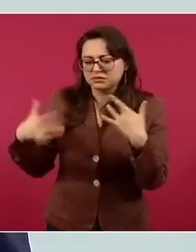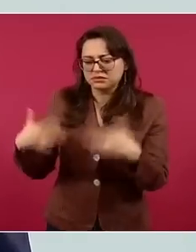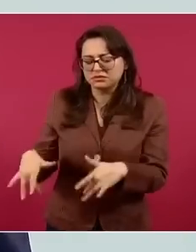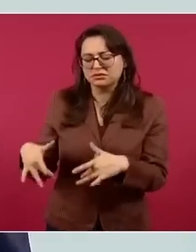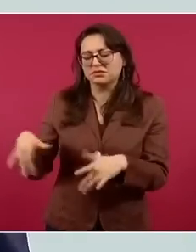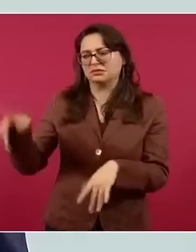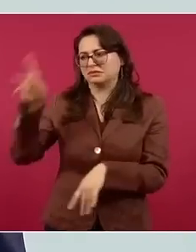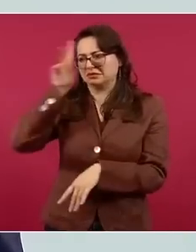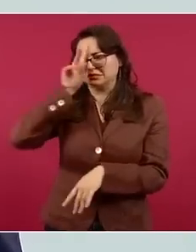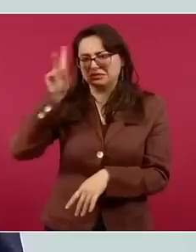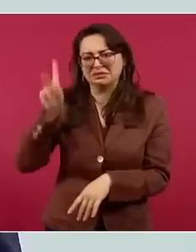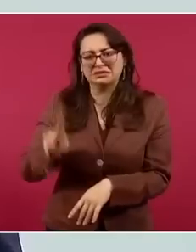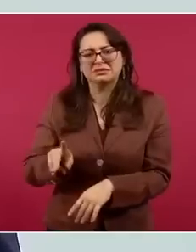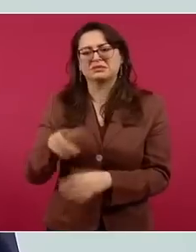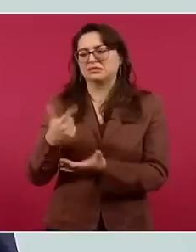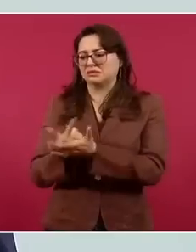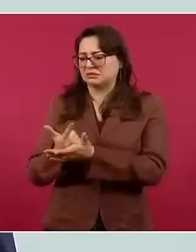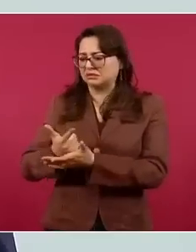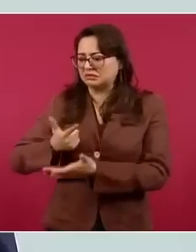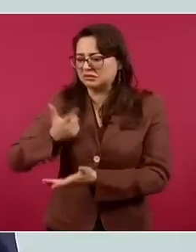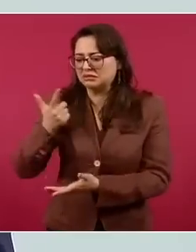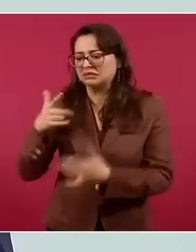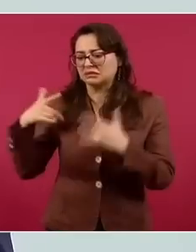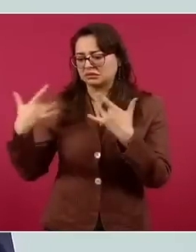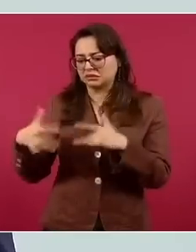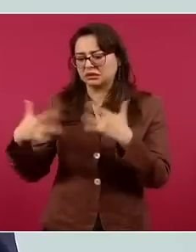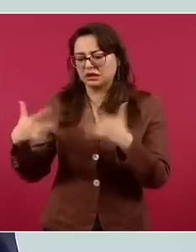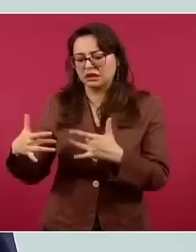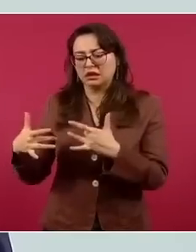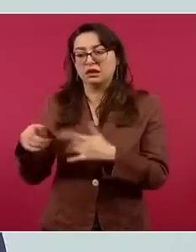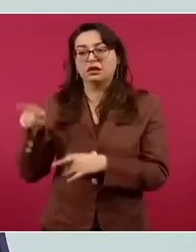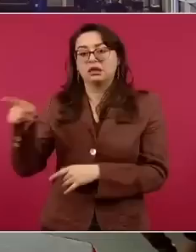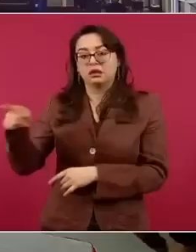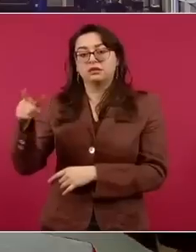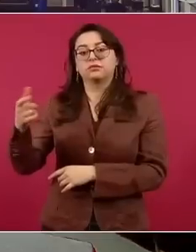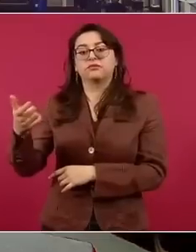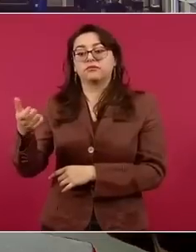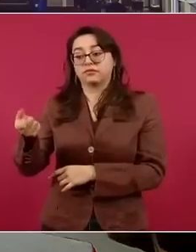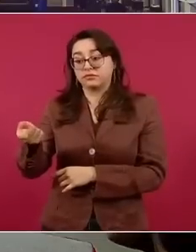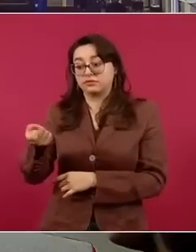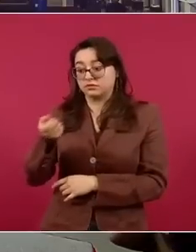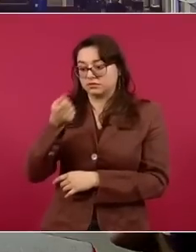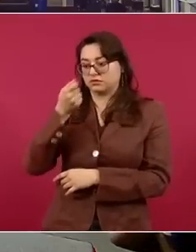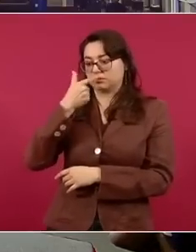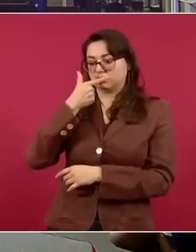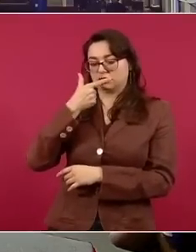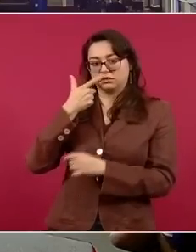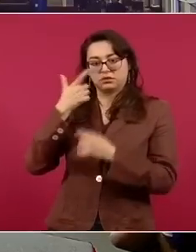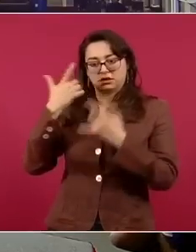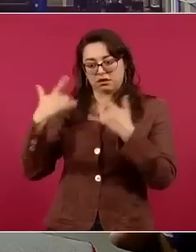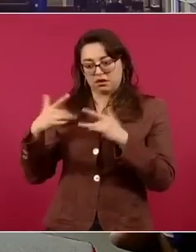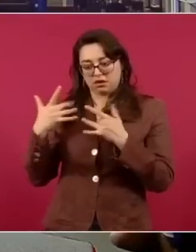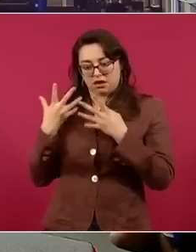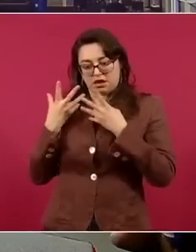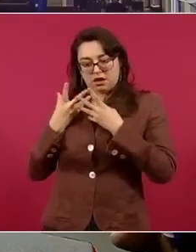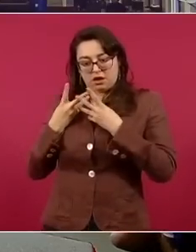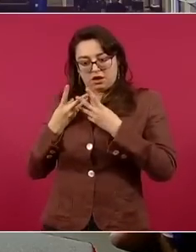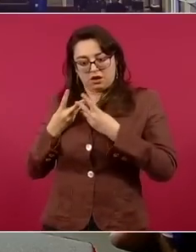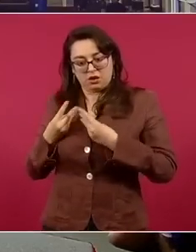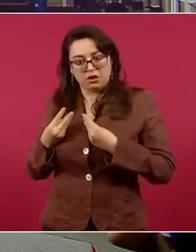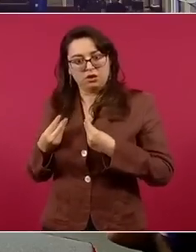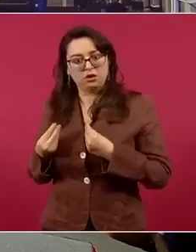de la adicción de estas sustancias que genéricamente se llaman opioides, opioides precisamente porque químicamente